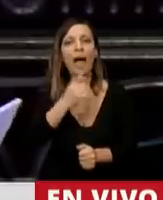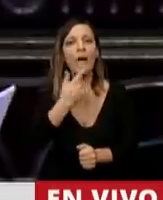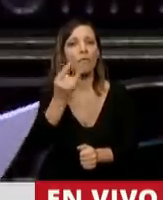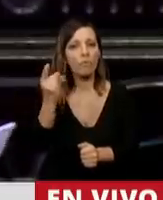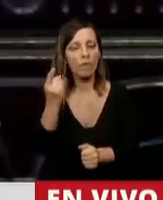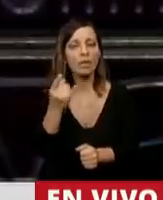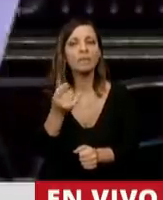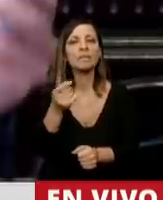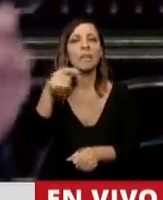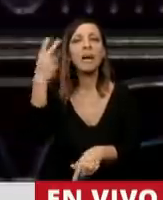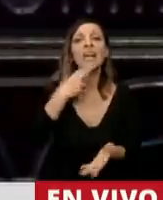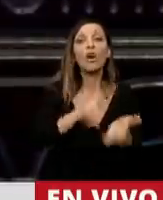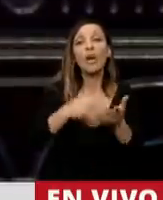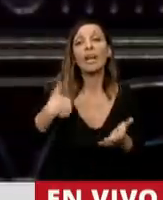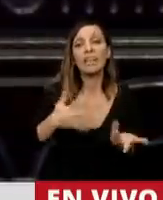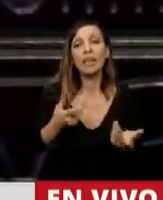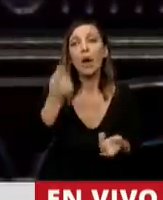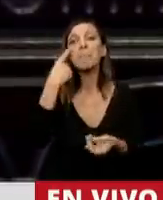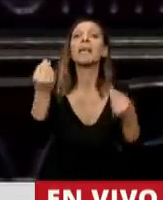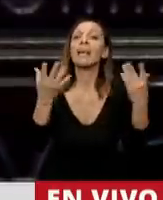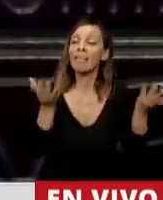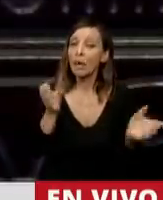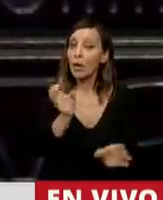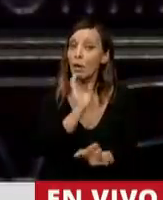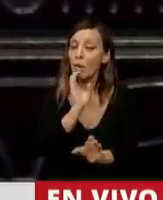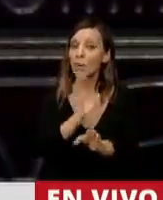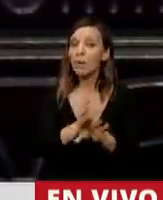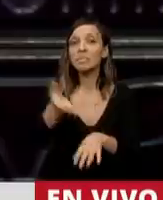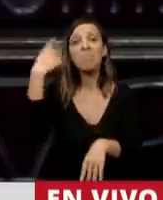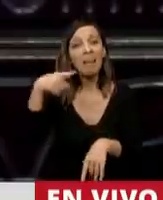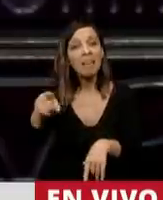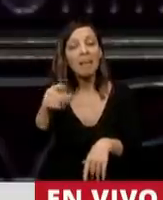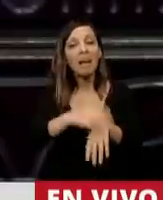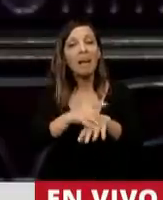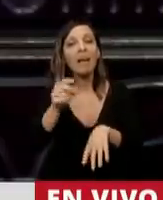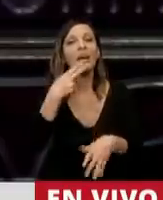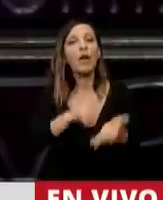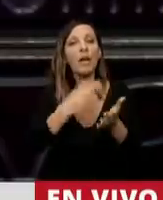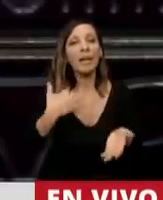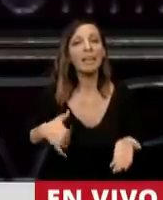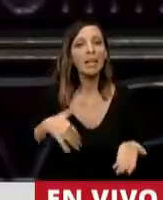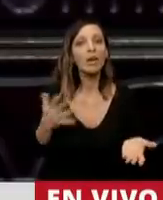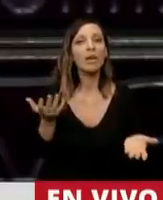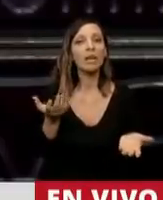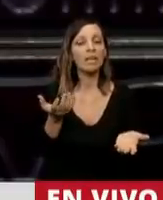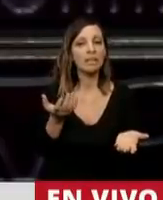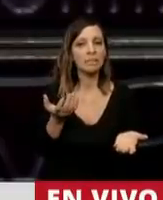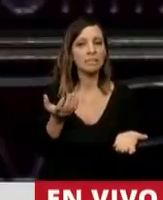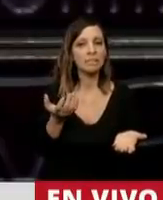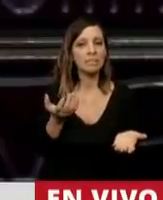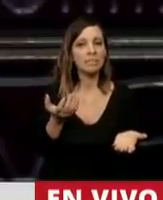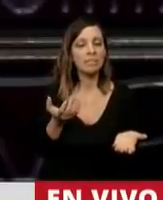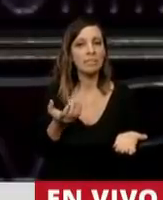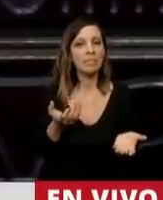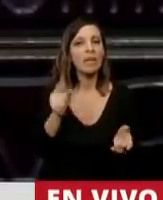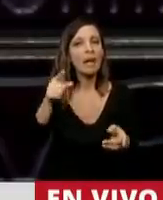Macri el del Correo Argentino, que incluso, miren, miren lo que serán las paradojas. No le pagaba el Correo Argentino y cuando